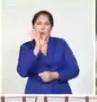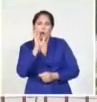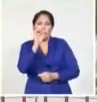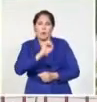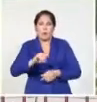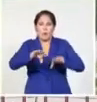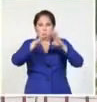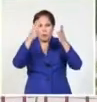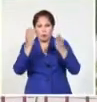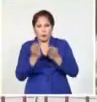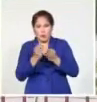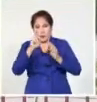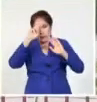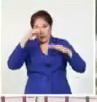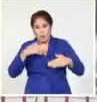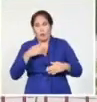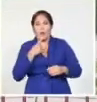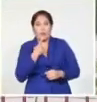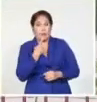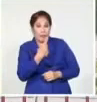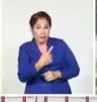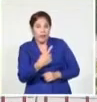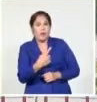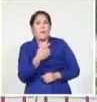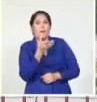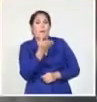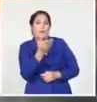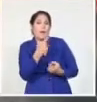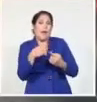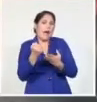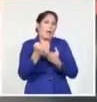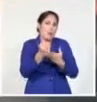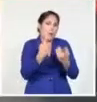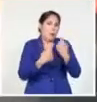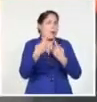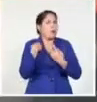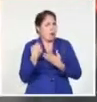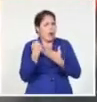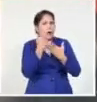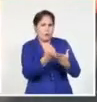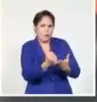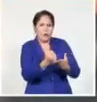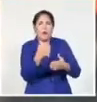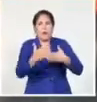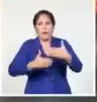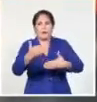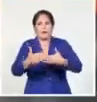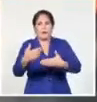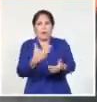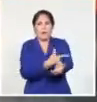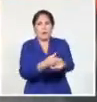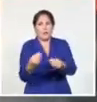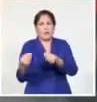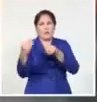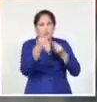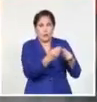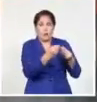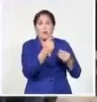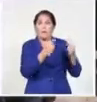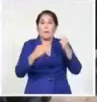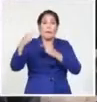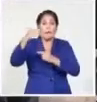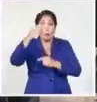anunció que se mantiene al tanto de solicitudes de apoyo y gestiona donaciones que respondan a las prioridades y